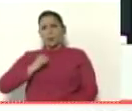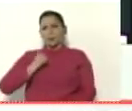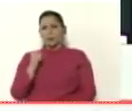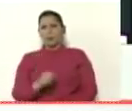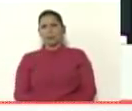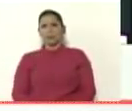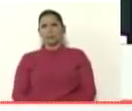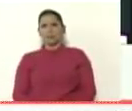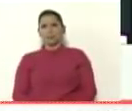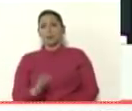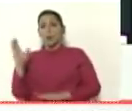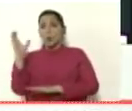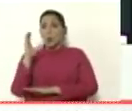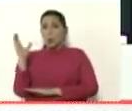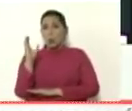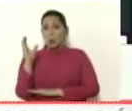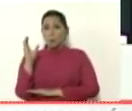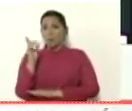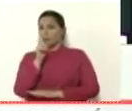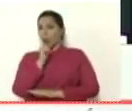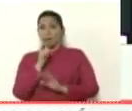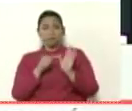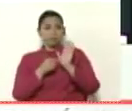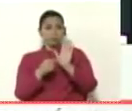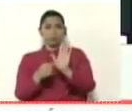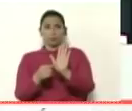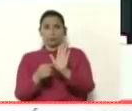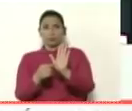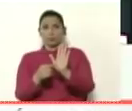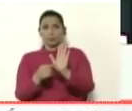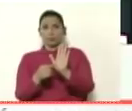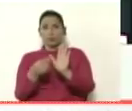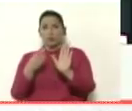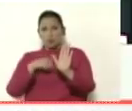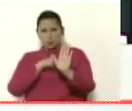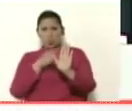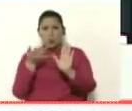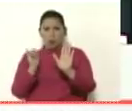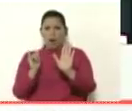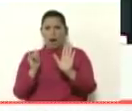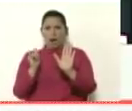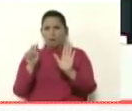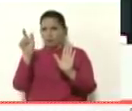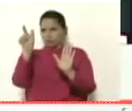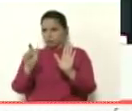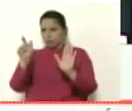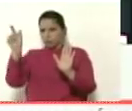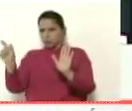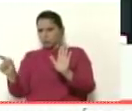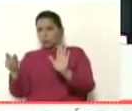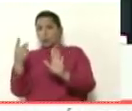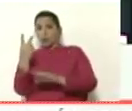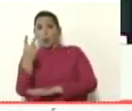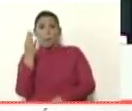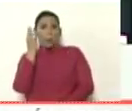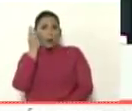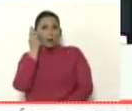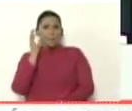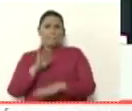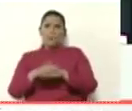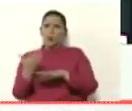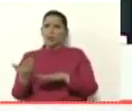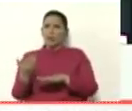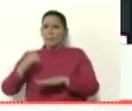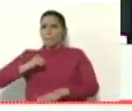no las tiene y no las ha mostrado nosotros tenemos identificadas a las dos prostitutas y por qué